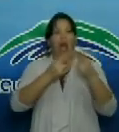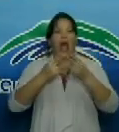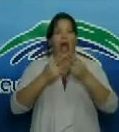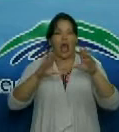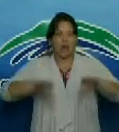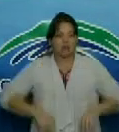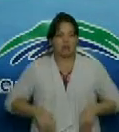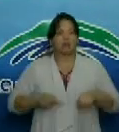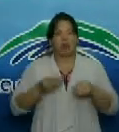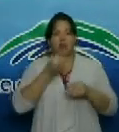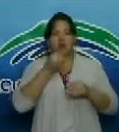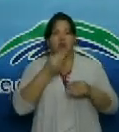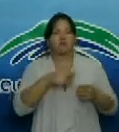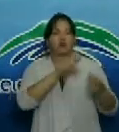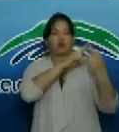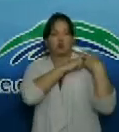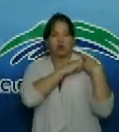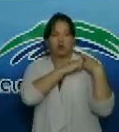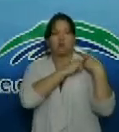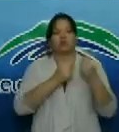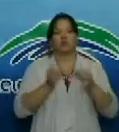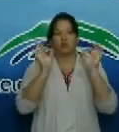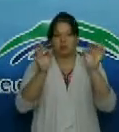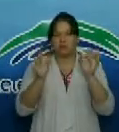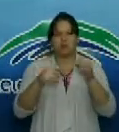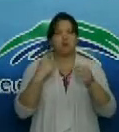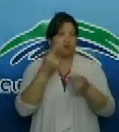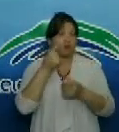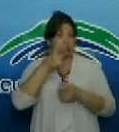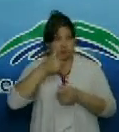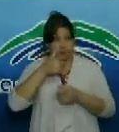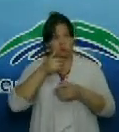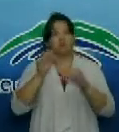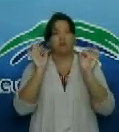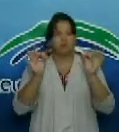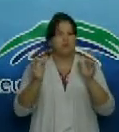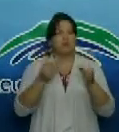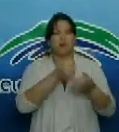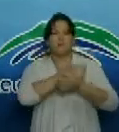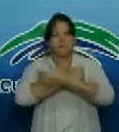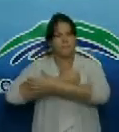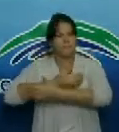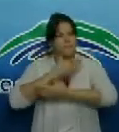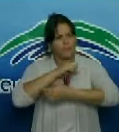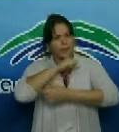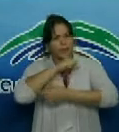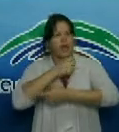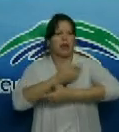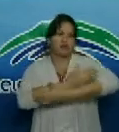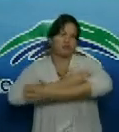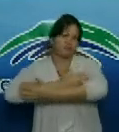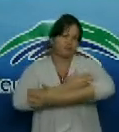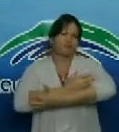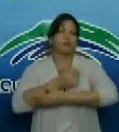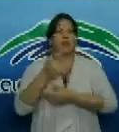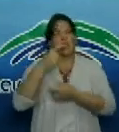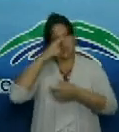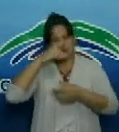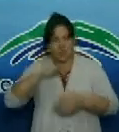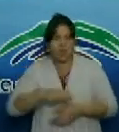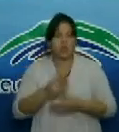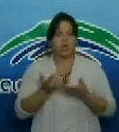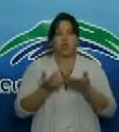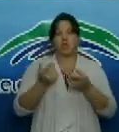continúa el trabajo con el programa materno infantil y las personas que asisten al consultorio son atendidas de igual manera cumpliendo las medidas